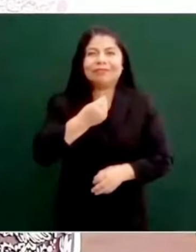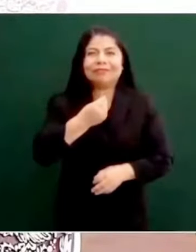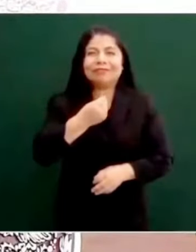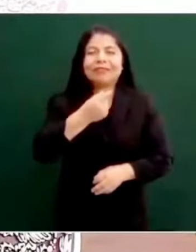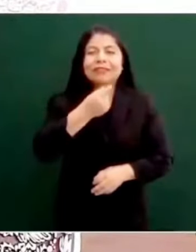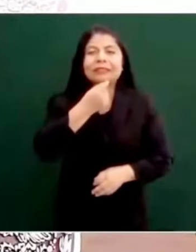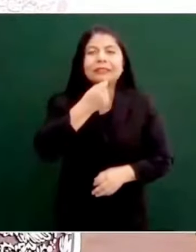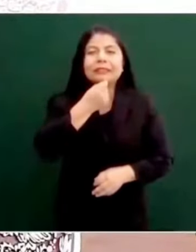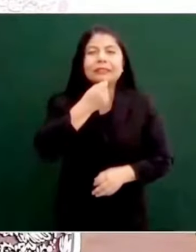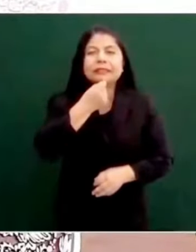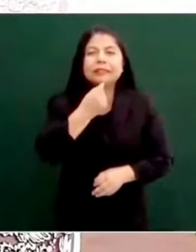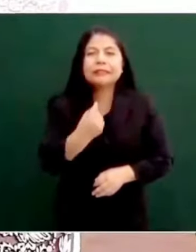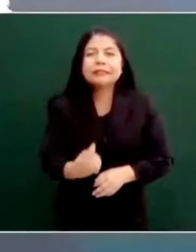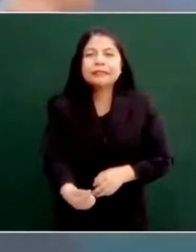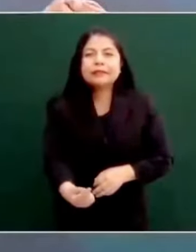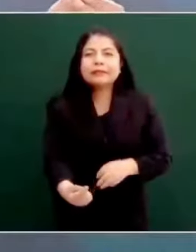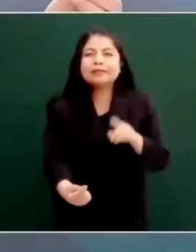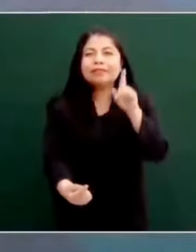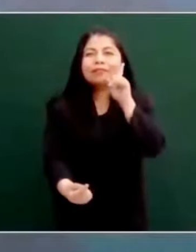pero esa es la mentalidad.